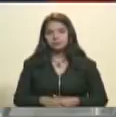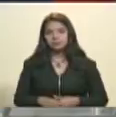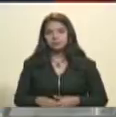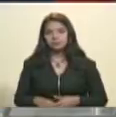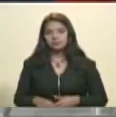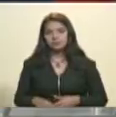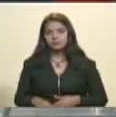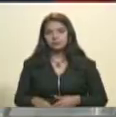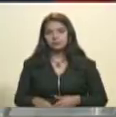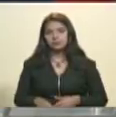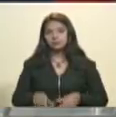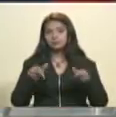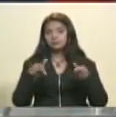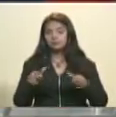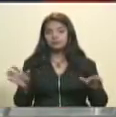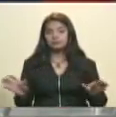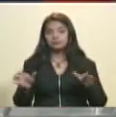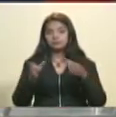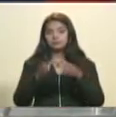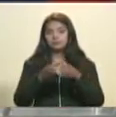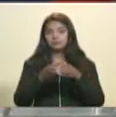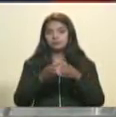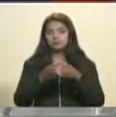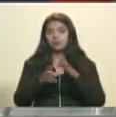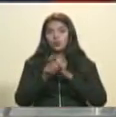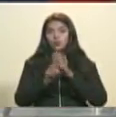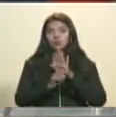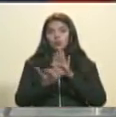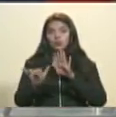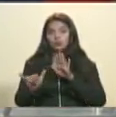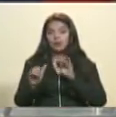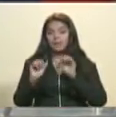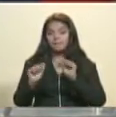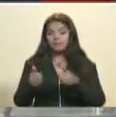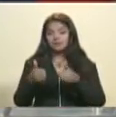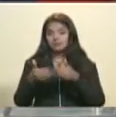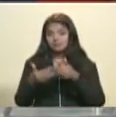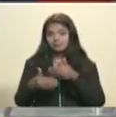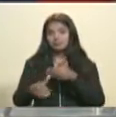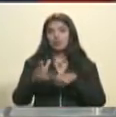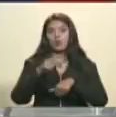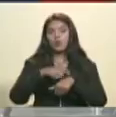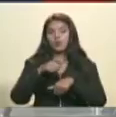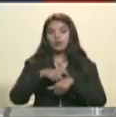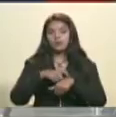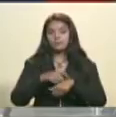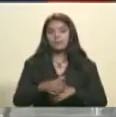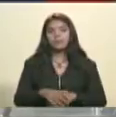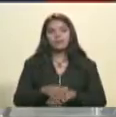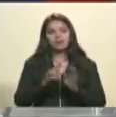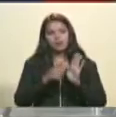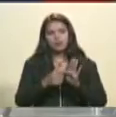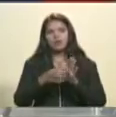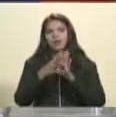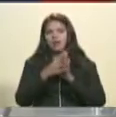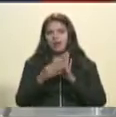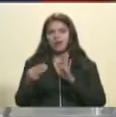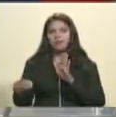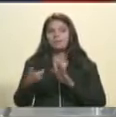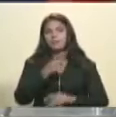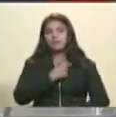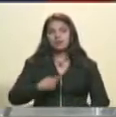Esta Asamblea Nacional Constituyente se instalará en las próximas horas. Siguiendo el ejemplo del presidente